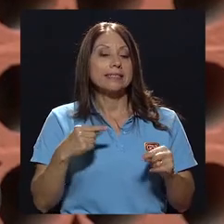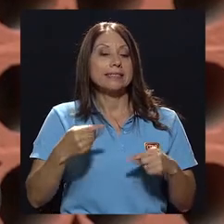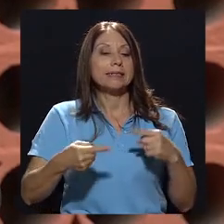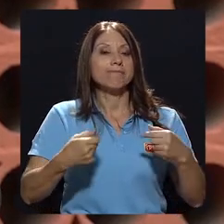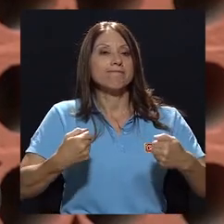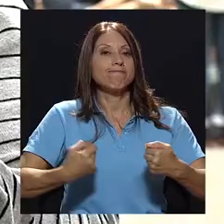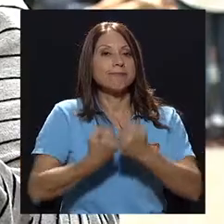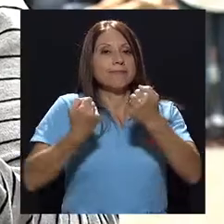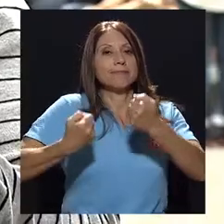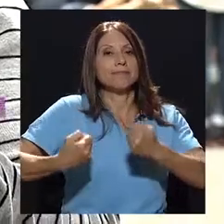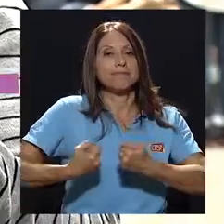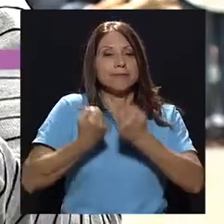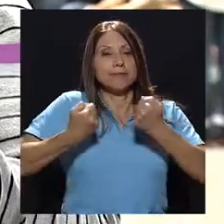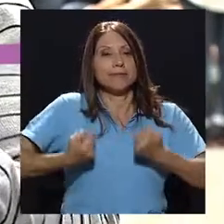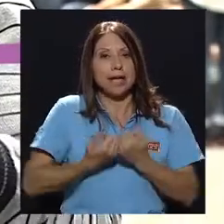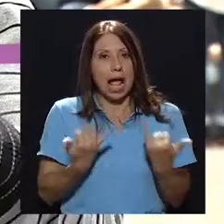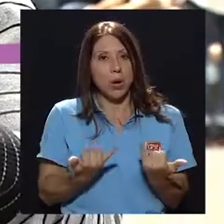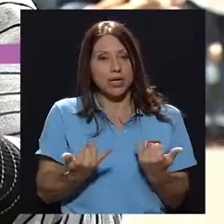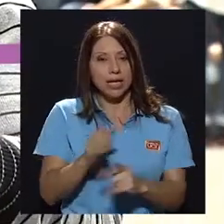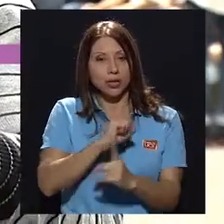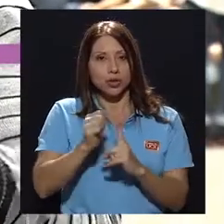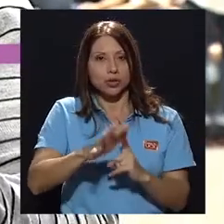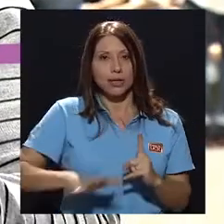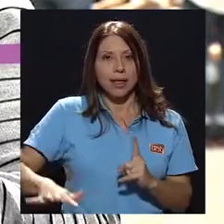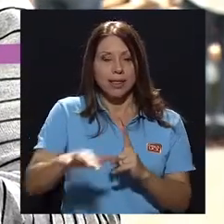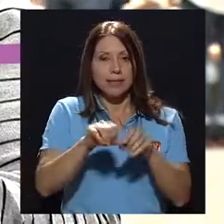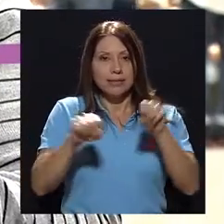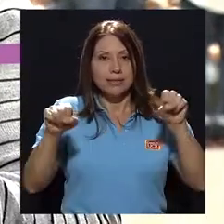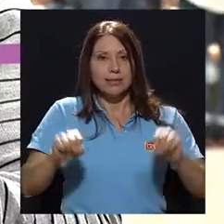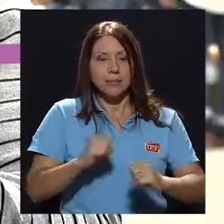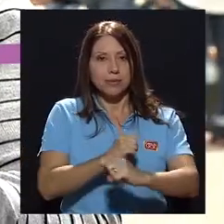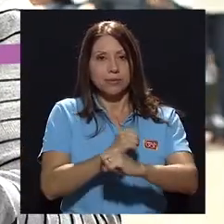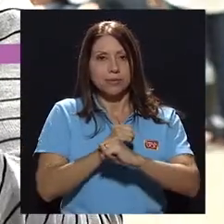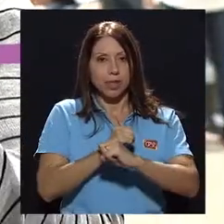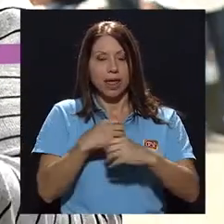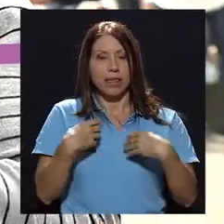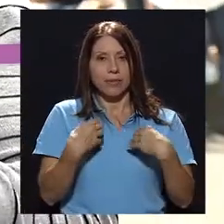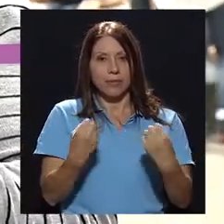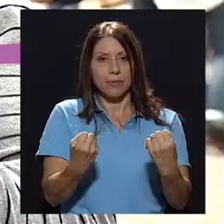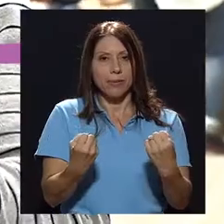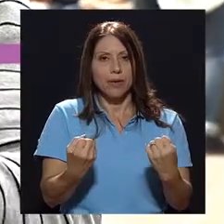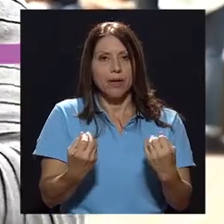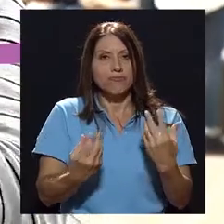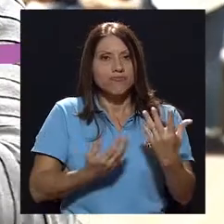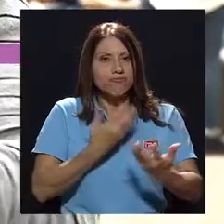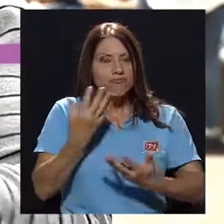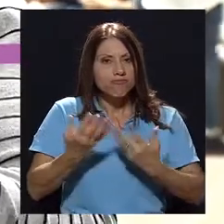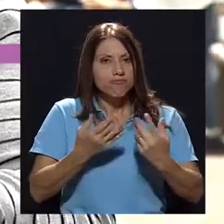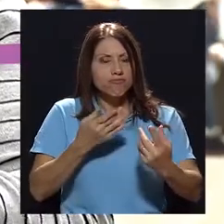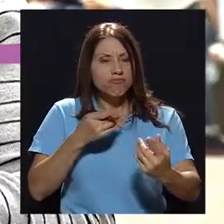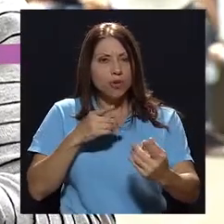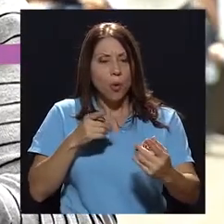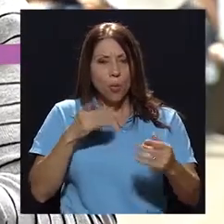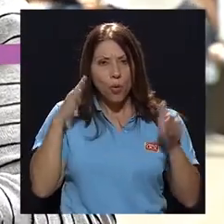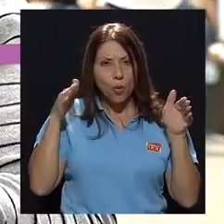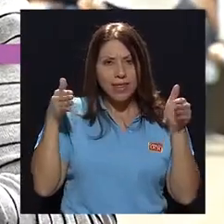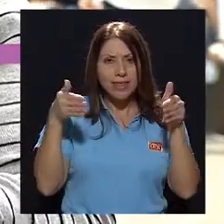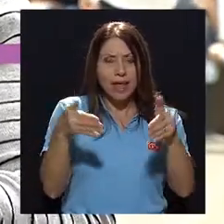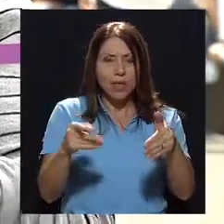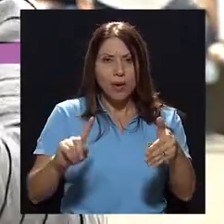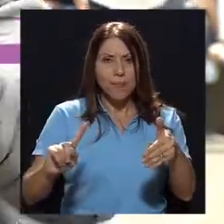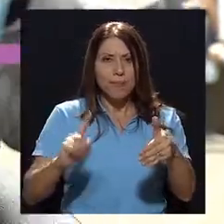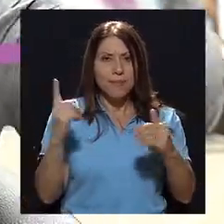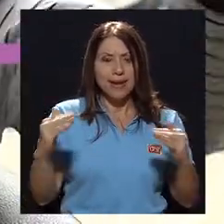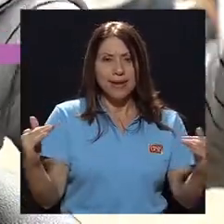desafíos que ahorita como sociedad y como sistema de seguridad tenemos en torno y orientado principalmente al primer nivel de